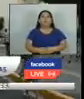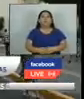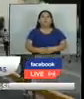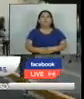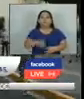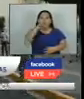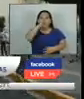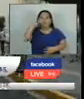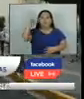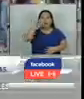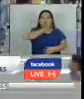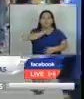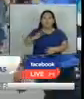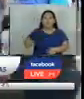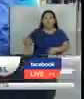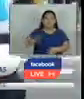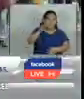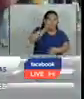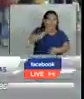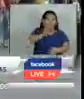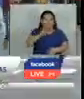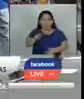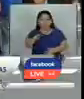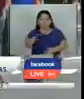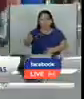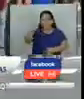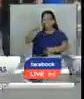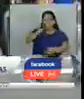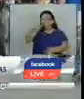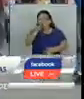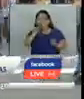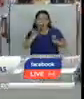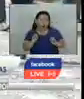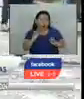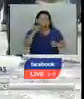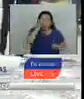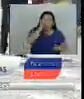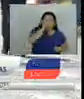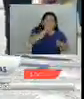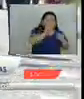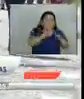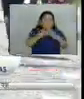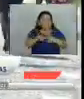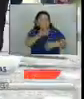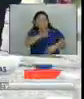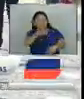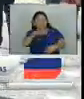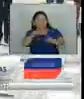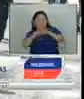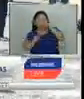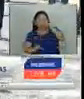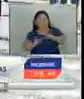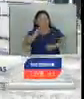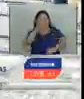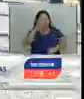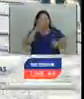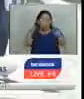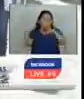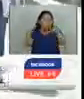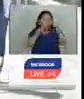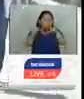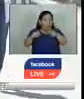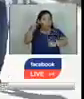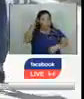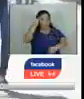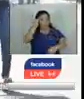En El Salvador, más personas están consumiendo alcohol u otro tipo de drogas. Gran parte de ellos son menores de 10 años. Conozca